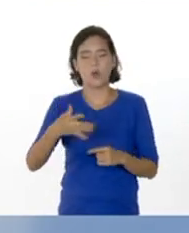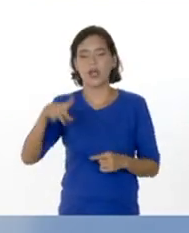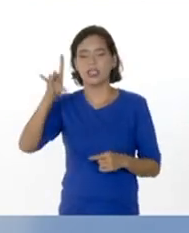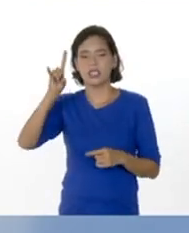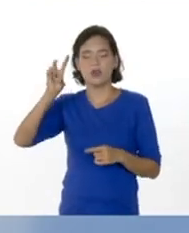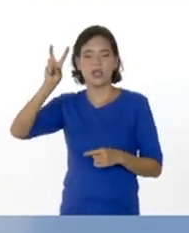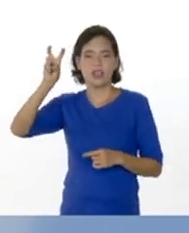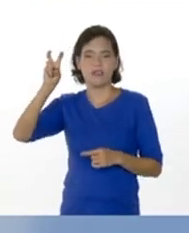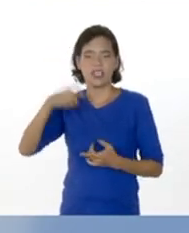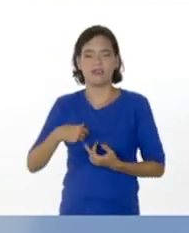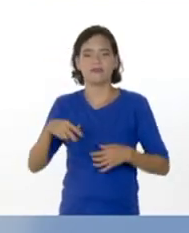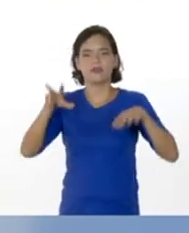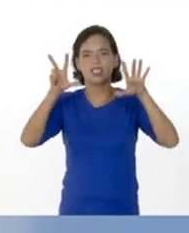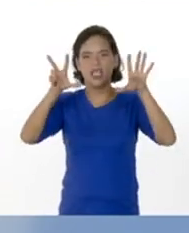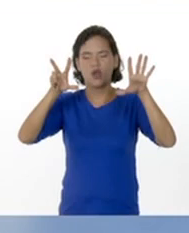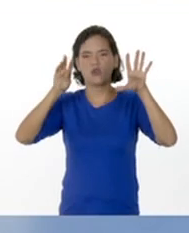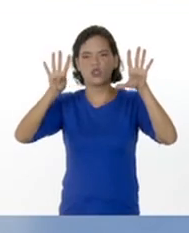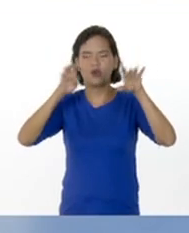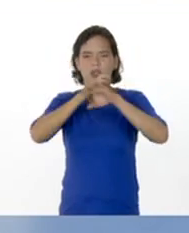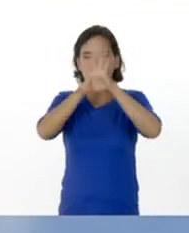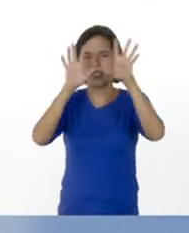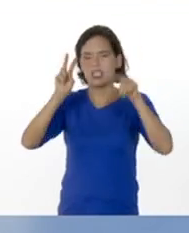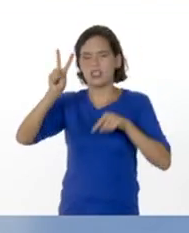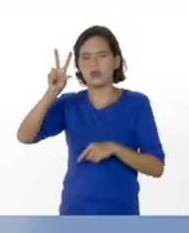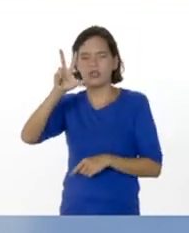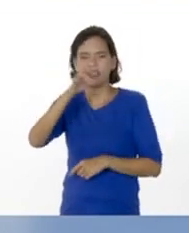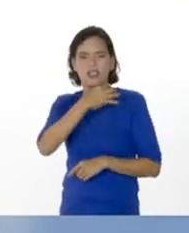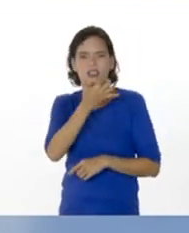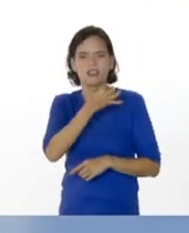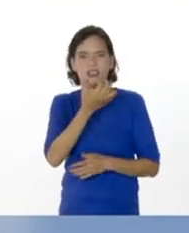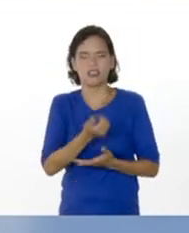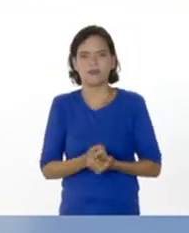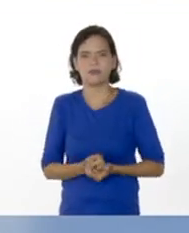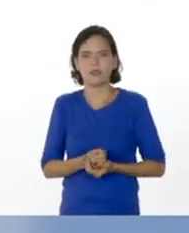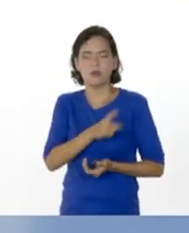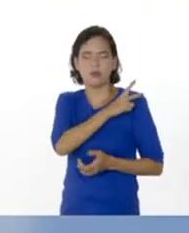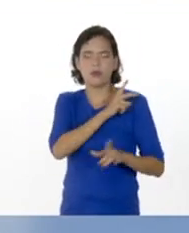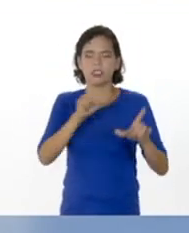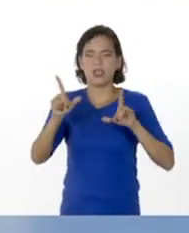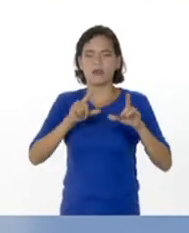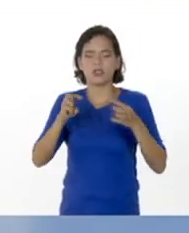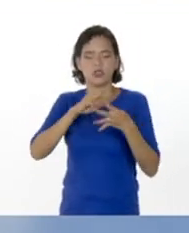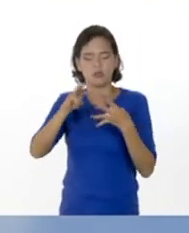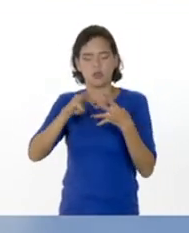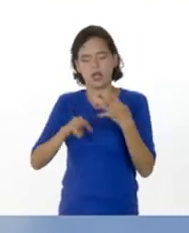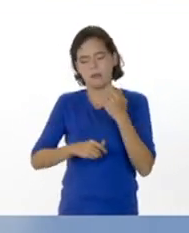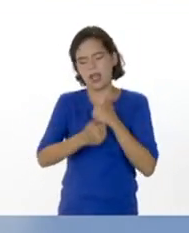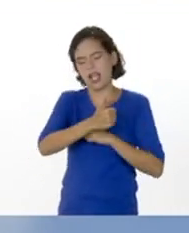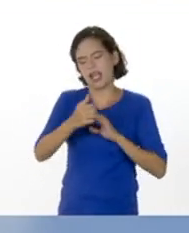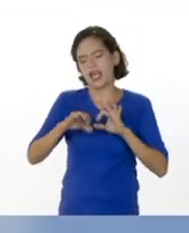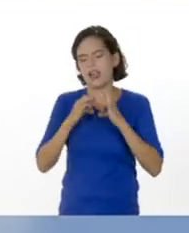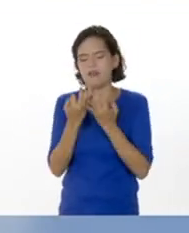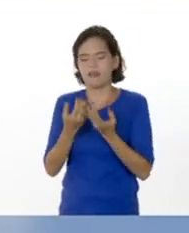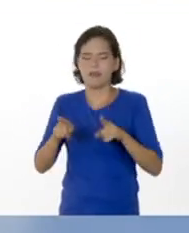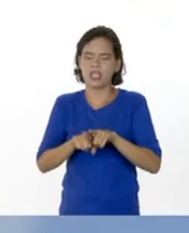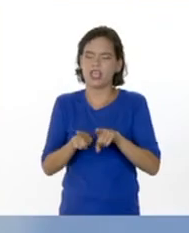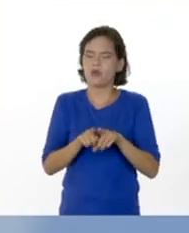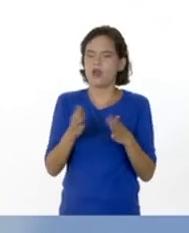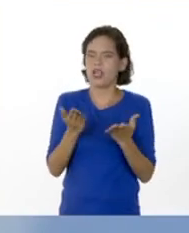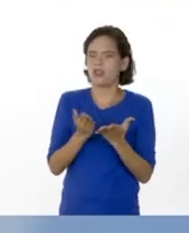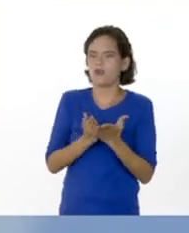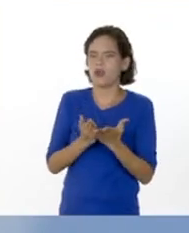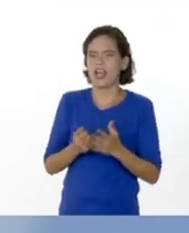sintonice de lunes a viernes, de 8 a 9 de la mañana y de 2 a 3 de la tarde por tu canal Vive TV. Y por tu programa favorito, Cada